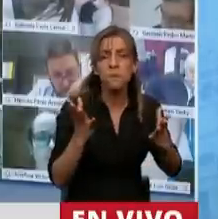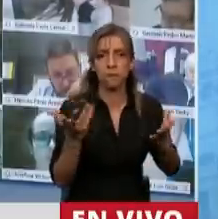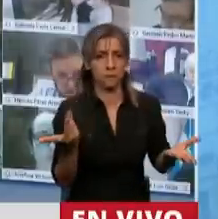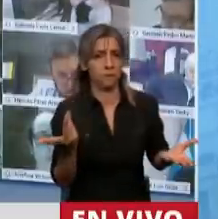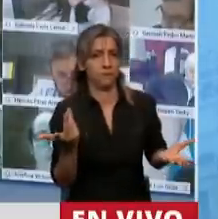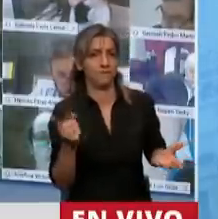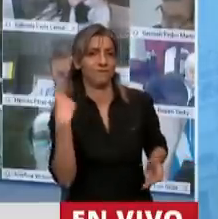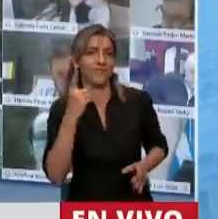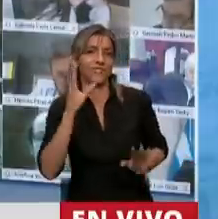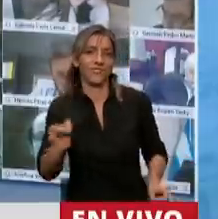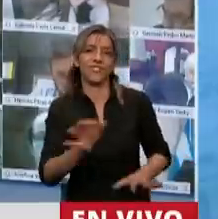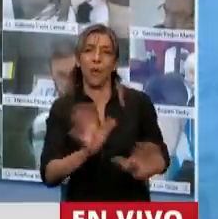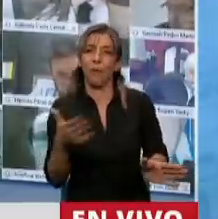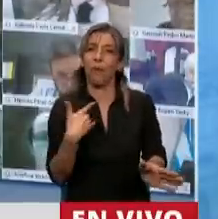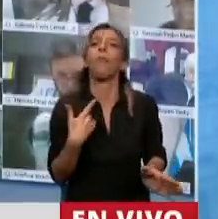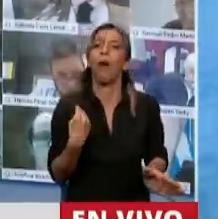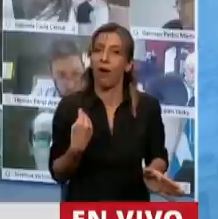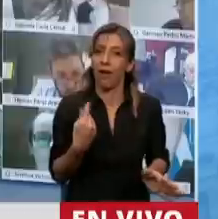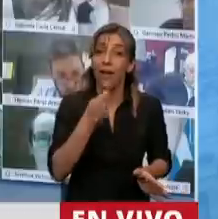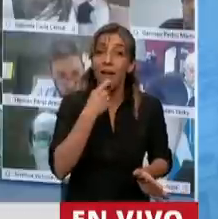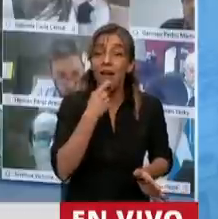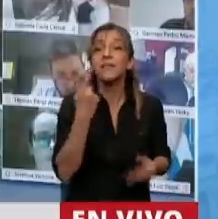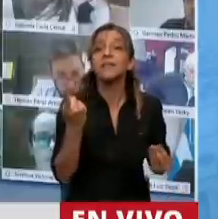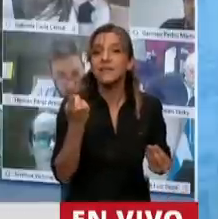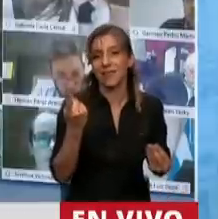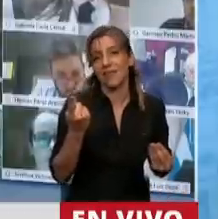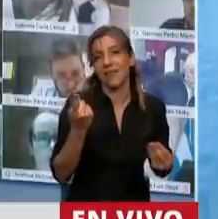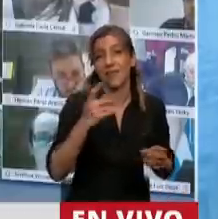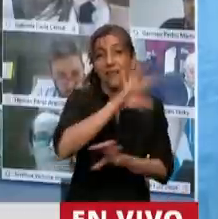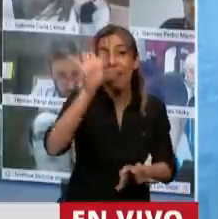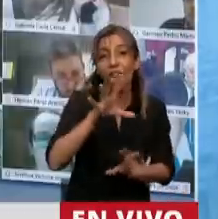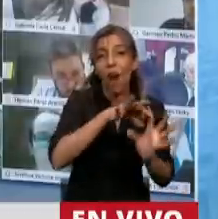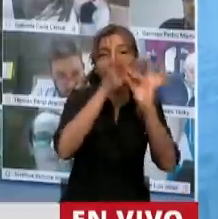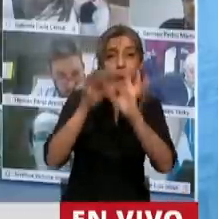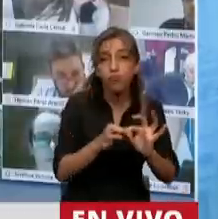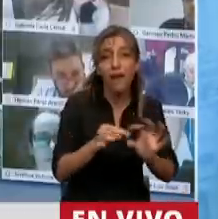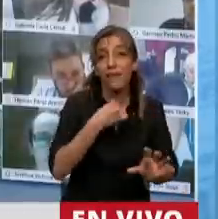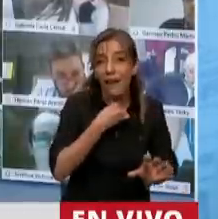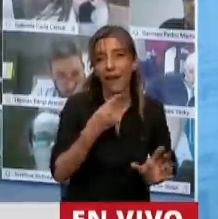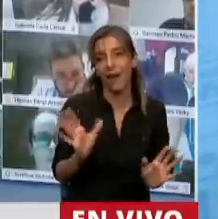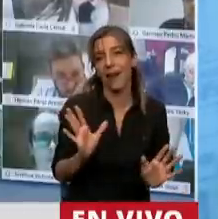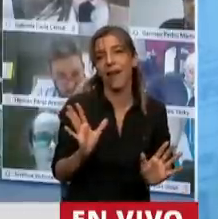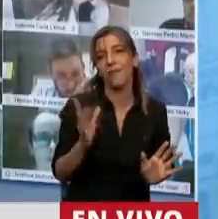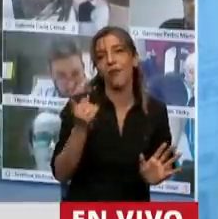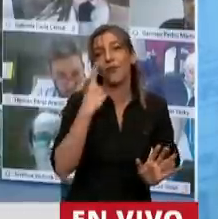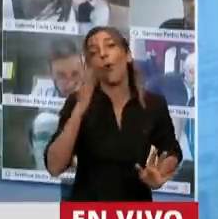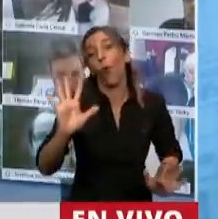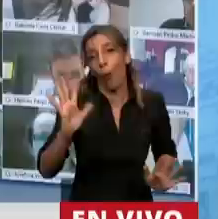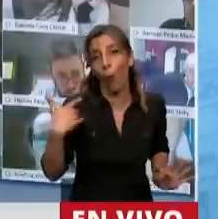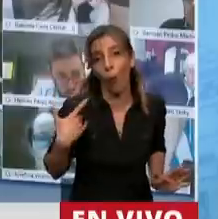Billetera mata federalismo en estos tiempos. Presidente, este nivel de violencia